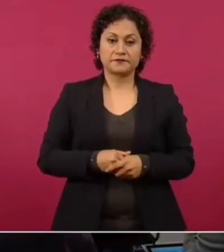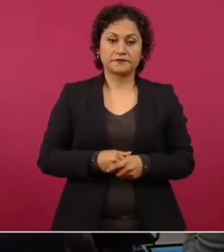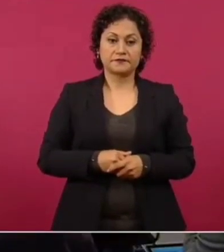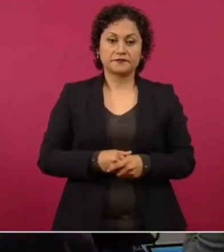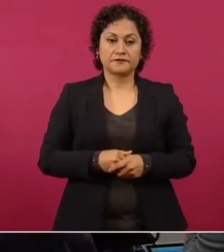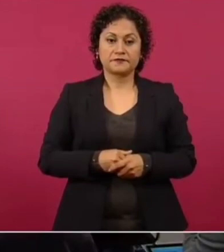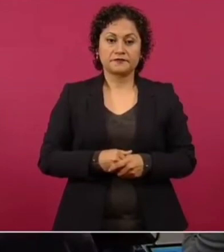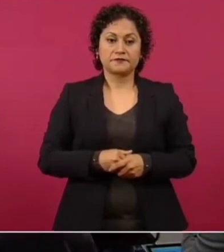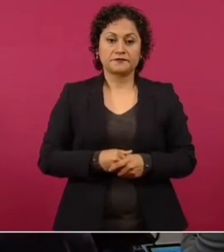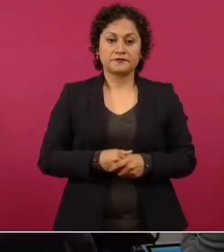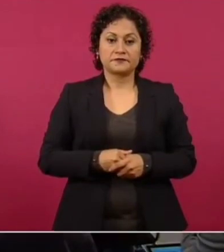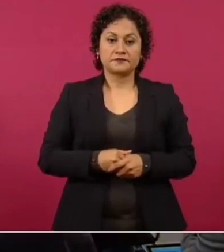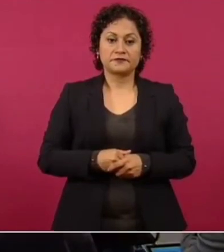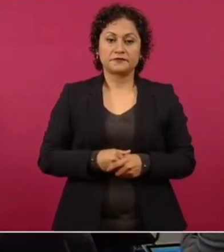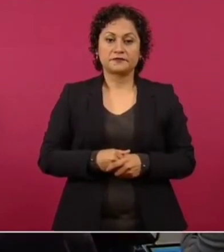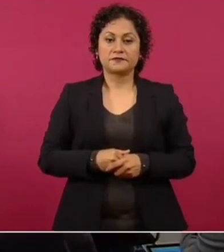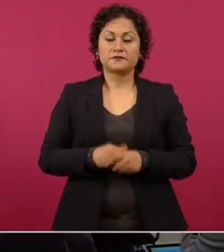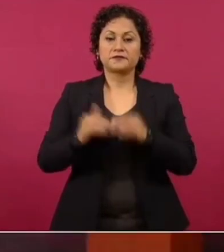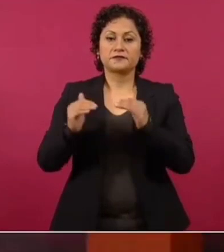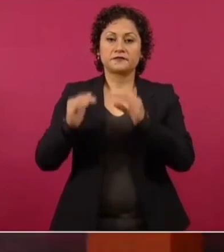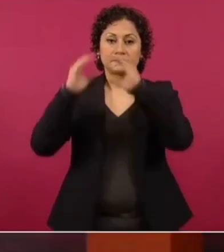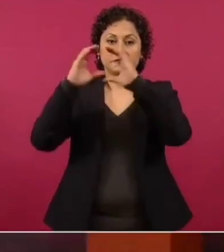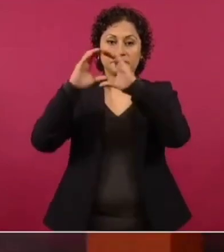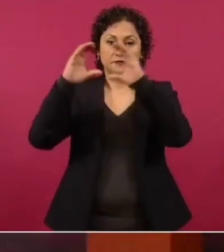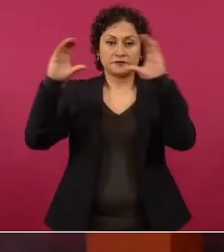Mienten, por mí que vendan abono.